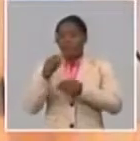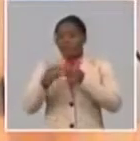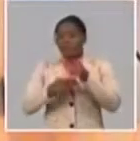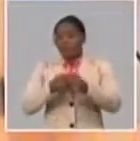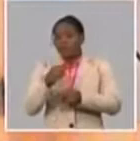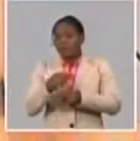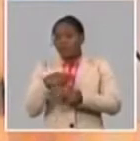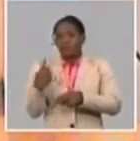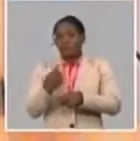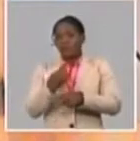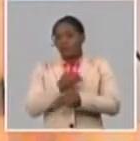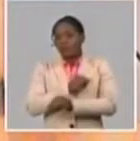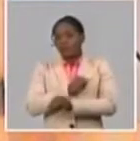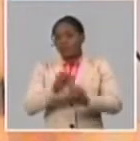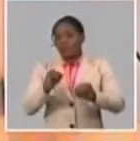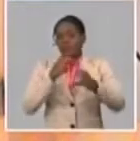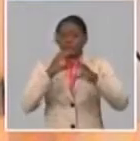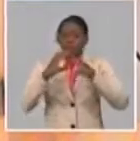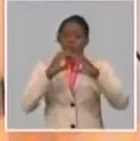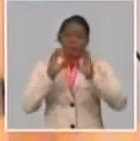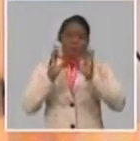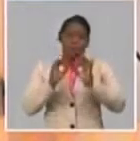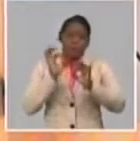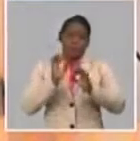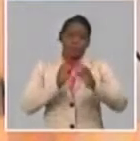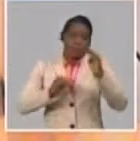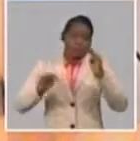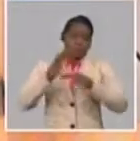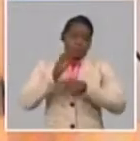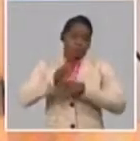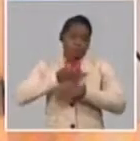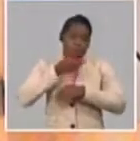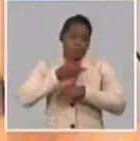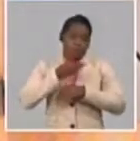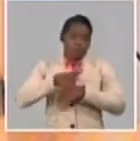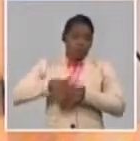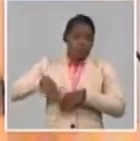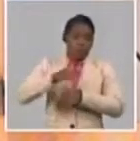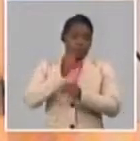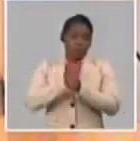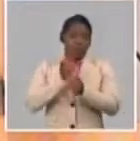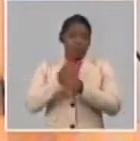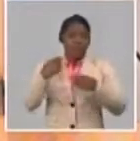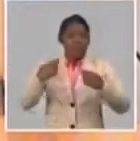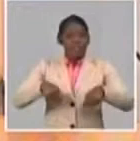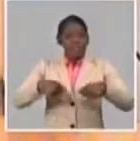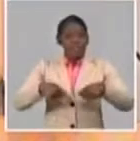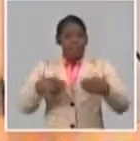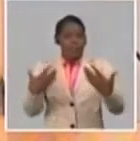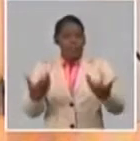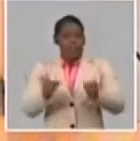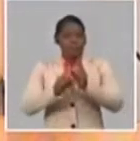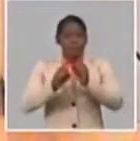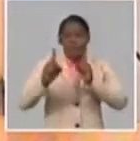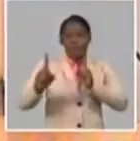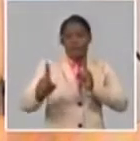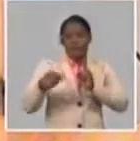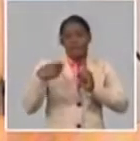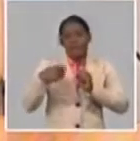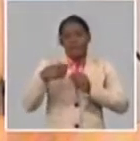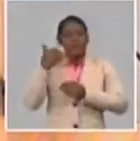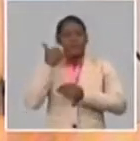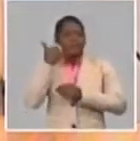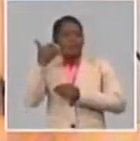vamos a transmitiendo esta comunicación, porque, como explicaba la ministra, hoy el trabajo es a distancia, es todo lo que se está haciendo a través del teléfono,